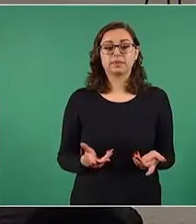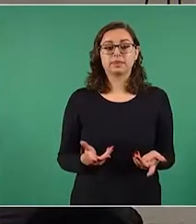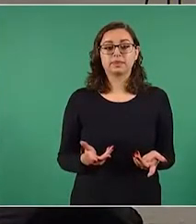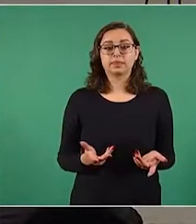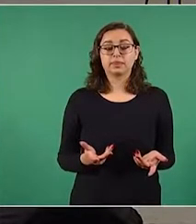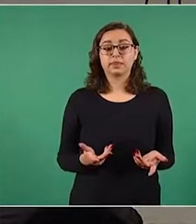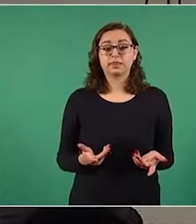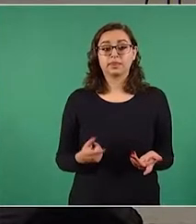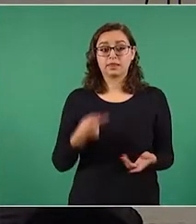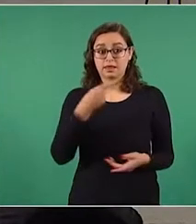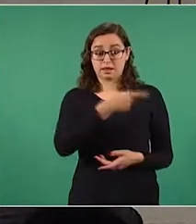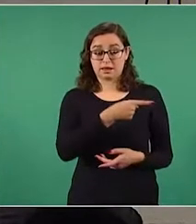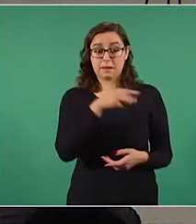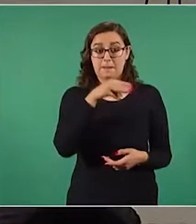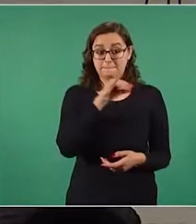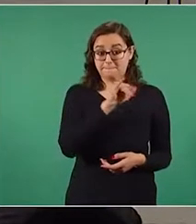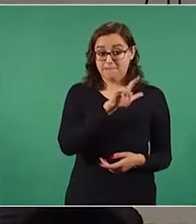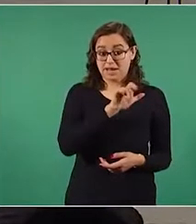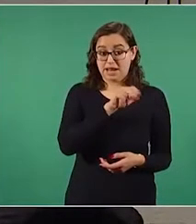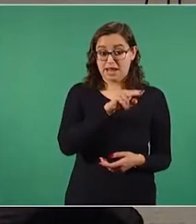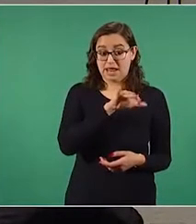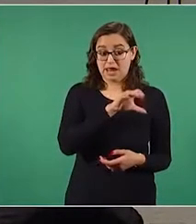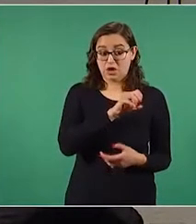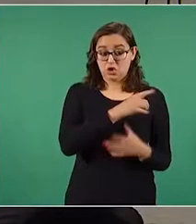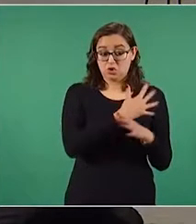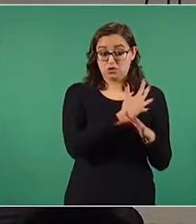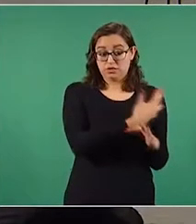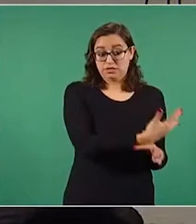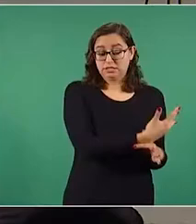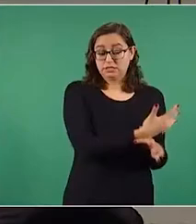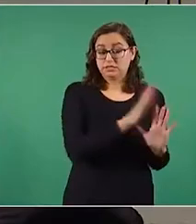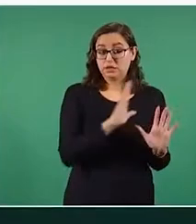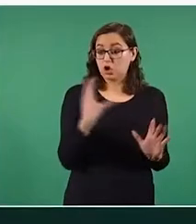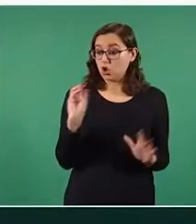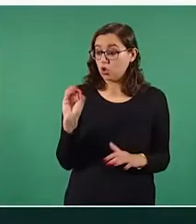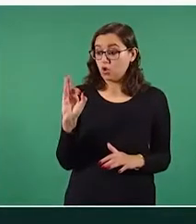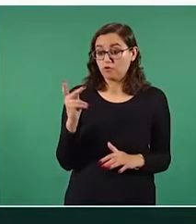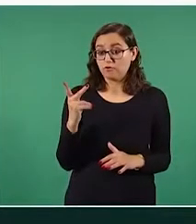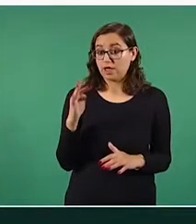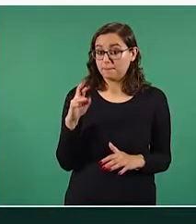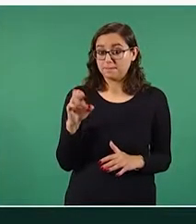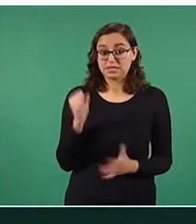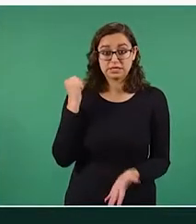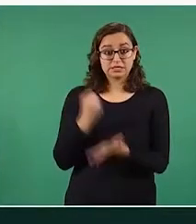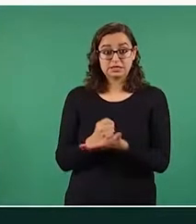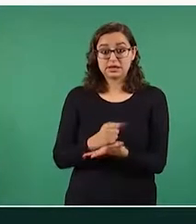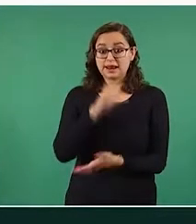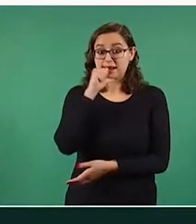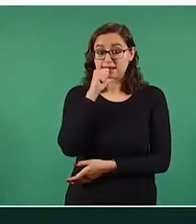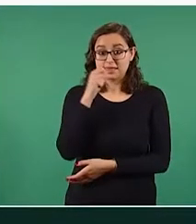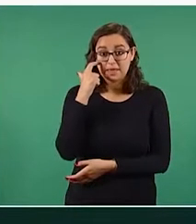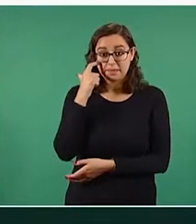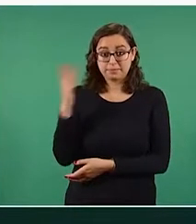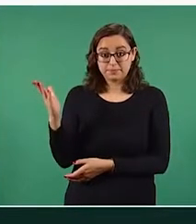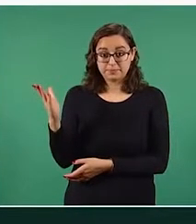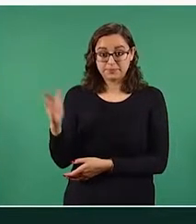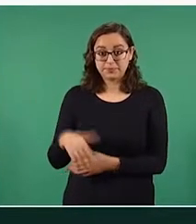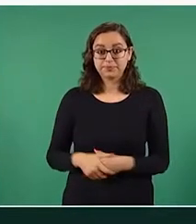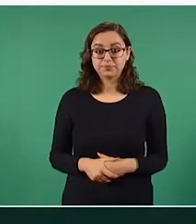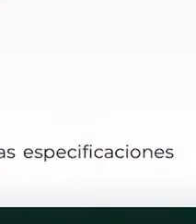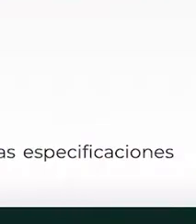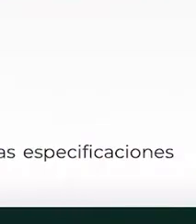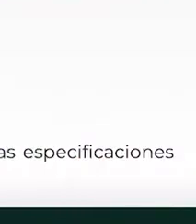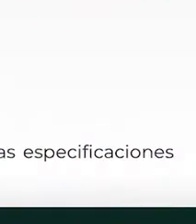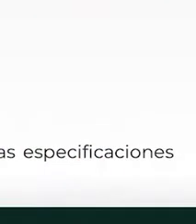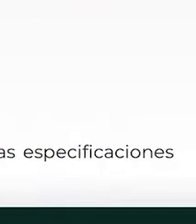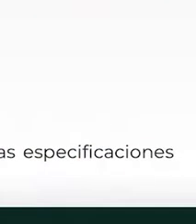de la nota de Milenio, donde también dice que COFEPRIS no habría liberado el permiso.